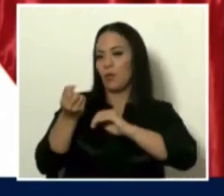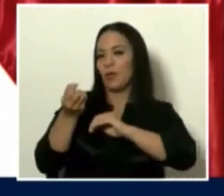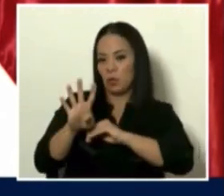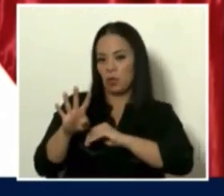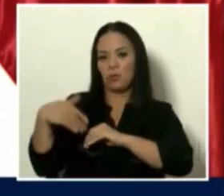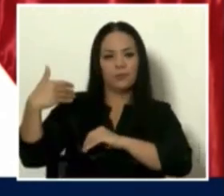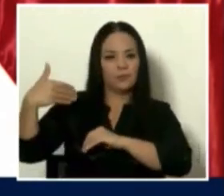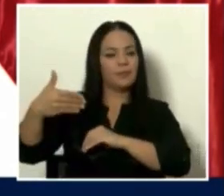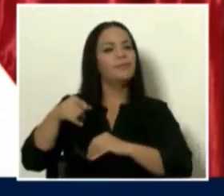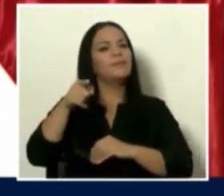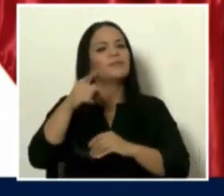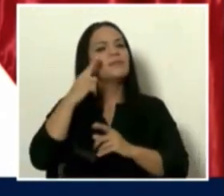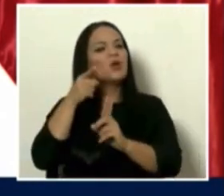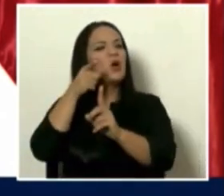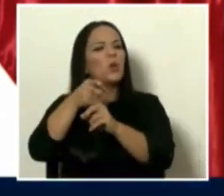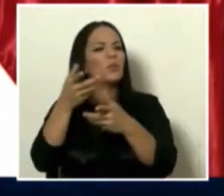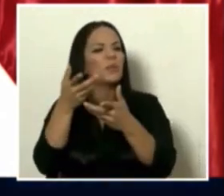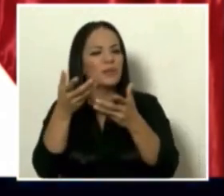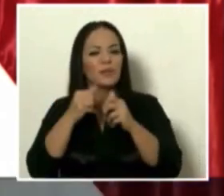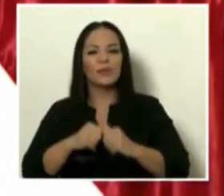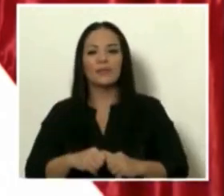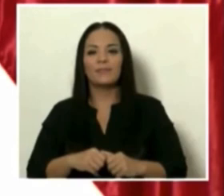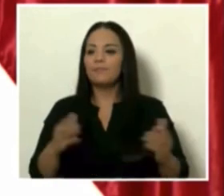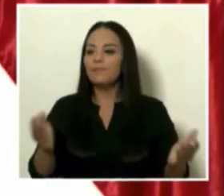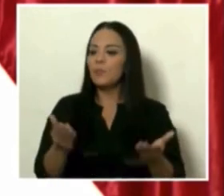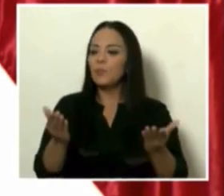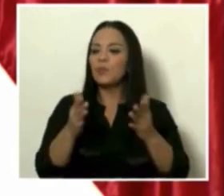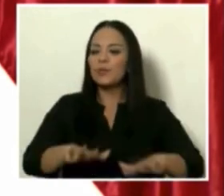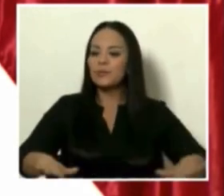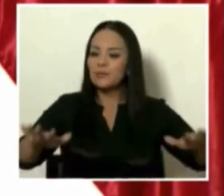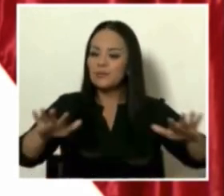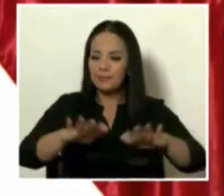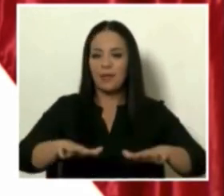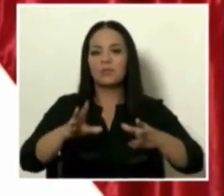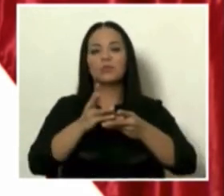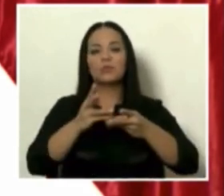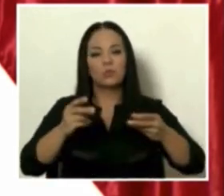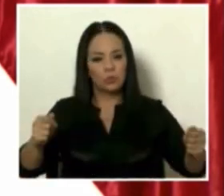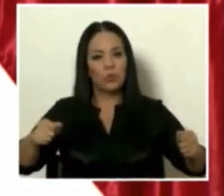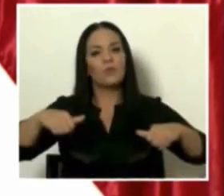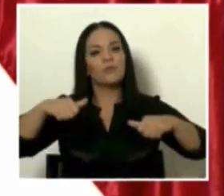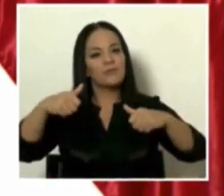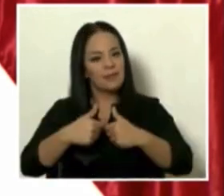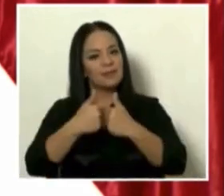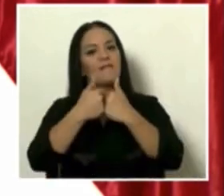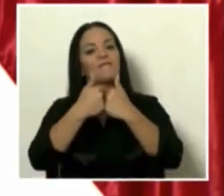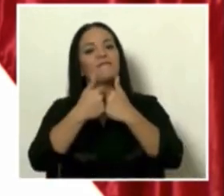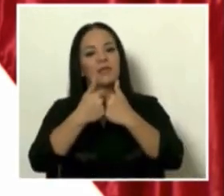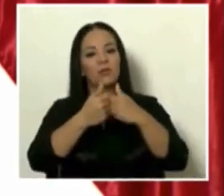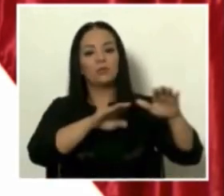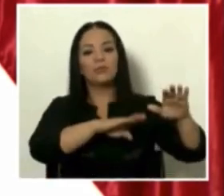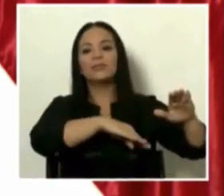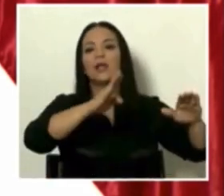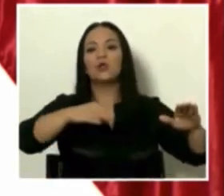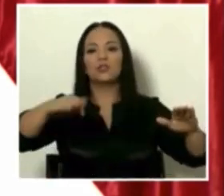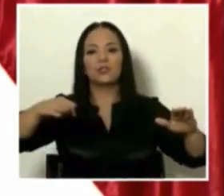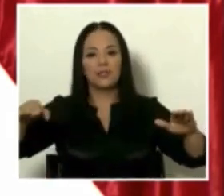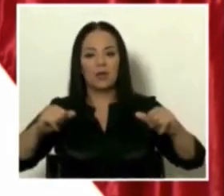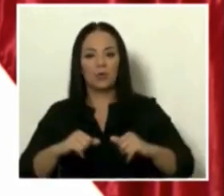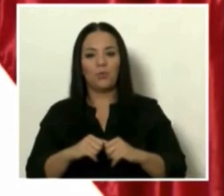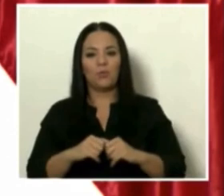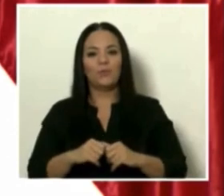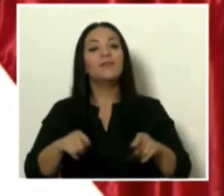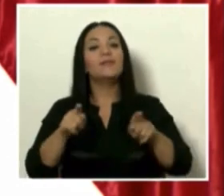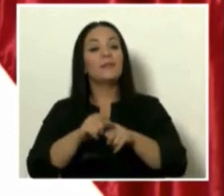busca promover un espacio de solución de los desafíos que tienen los océanos y las energías